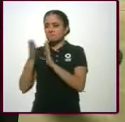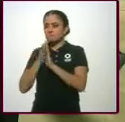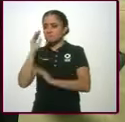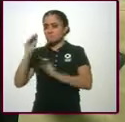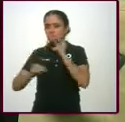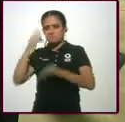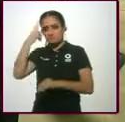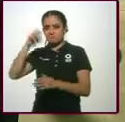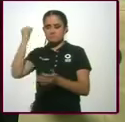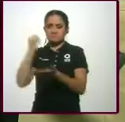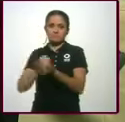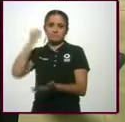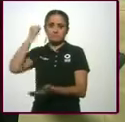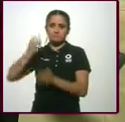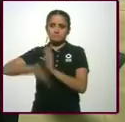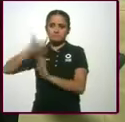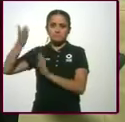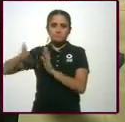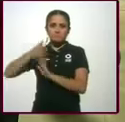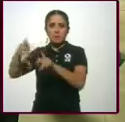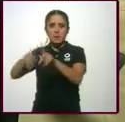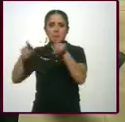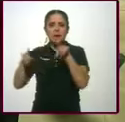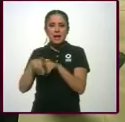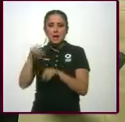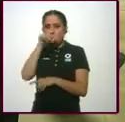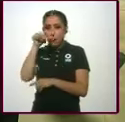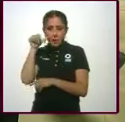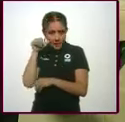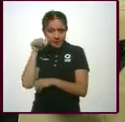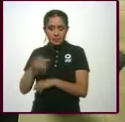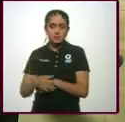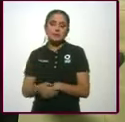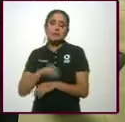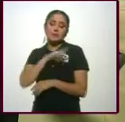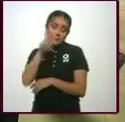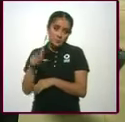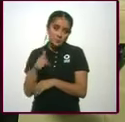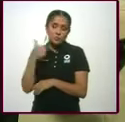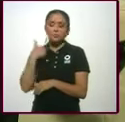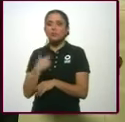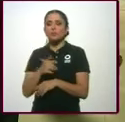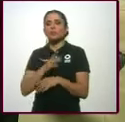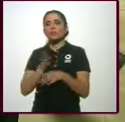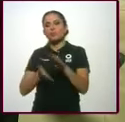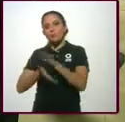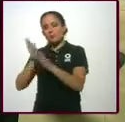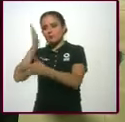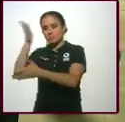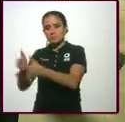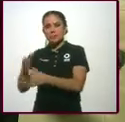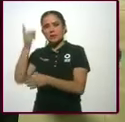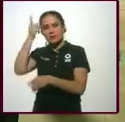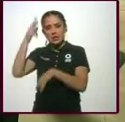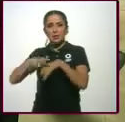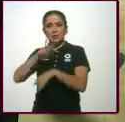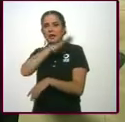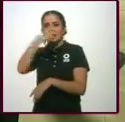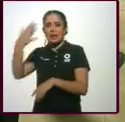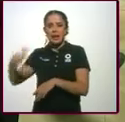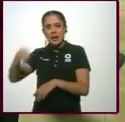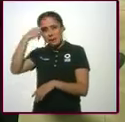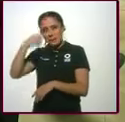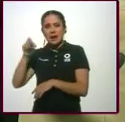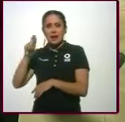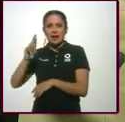construyera la Plaza Juárez. Y después de ahí me fui al registro civil de director general. Y